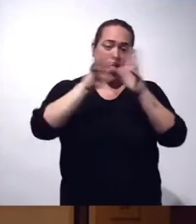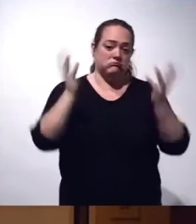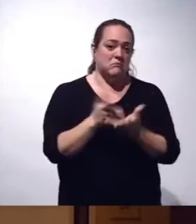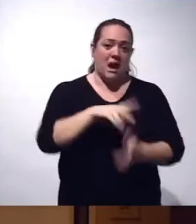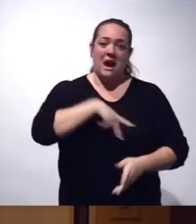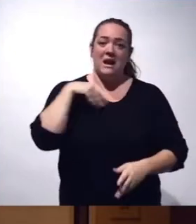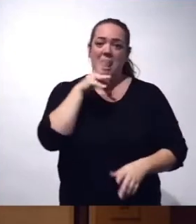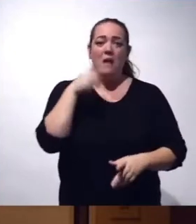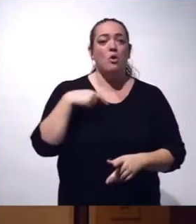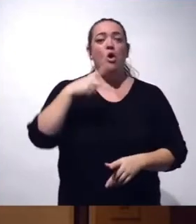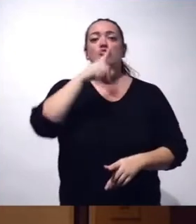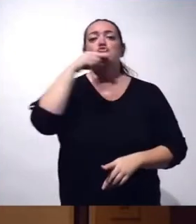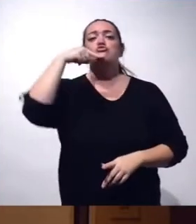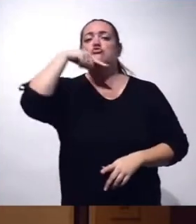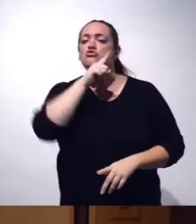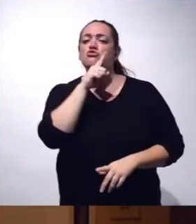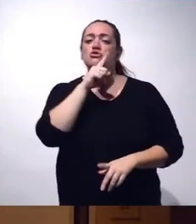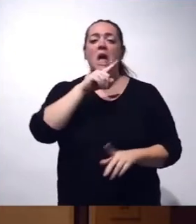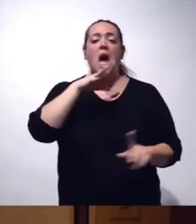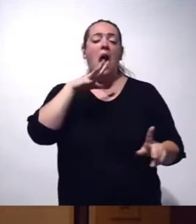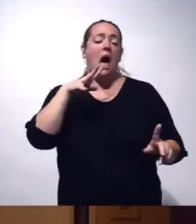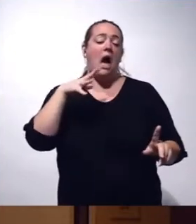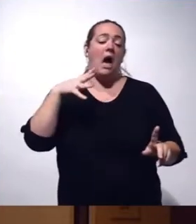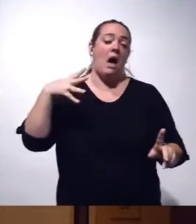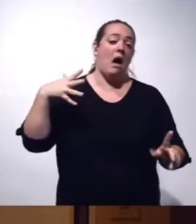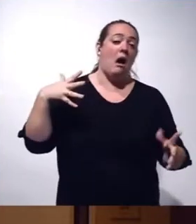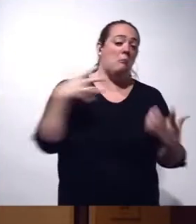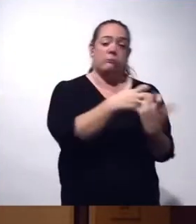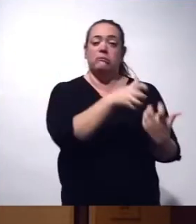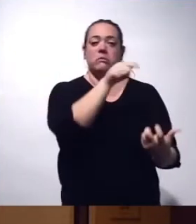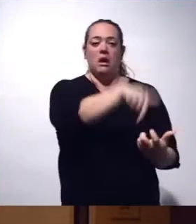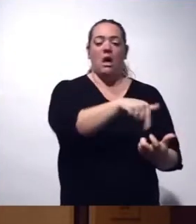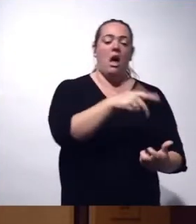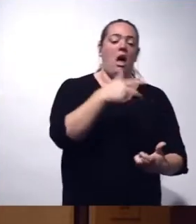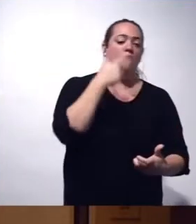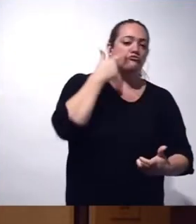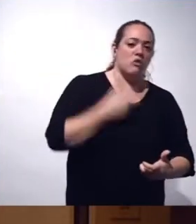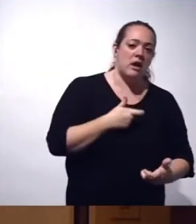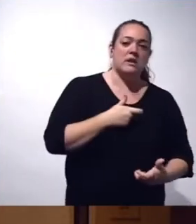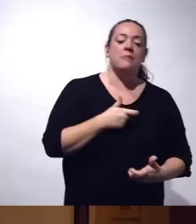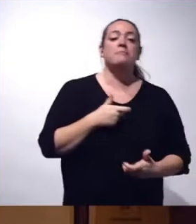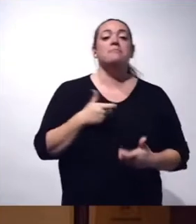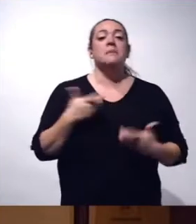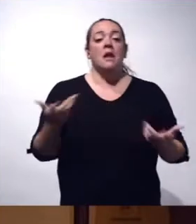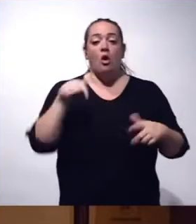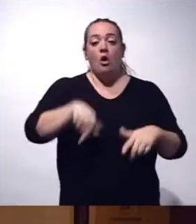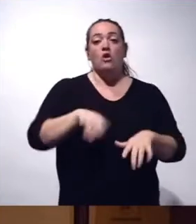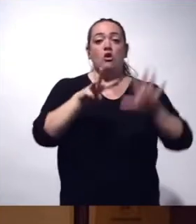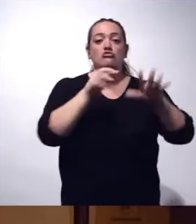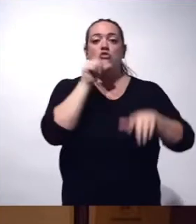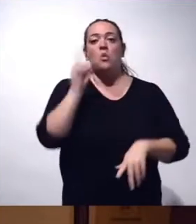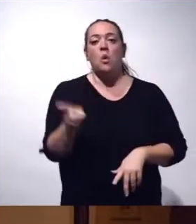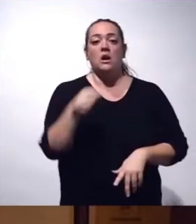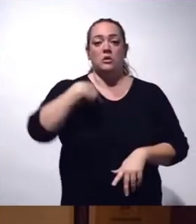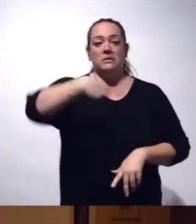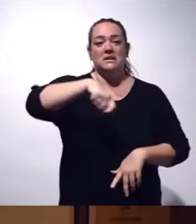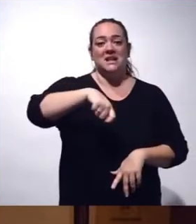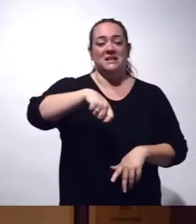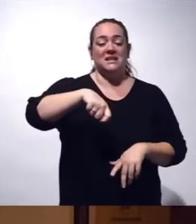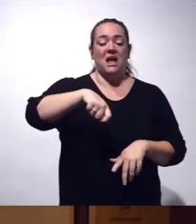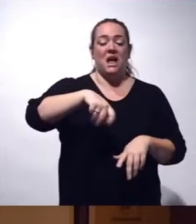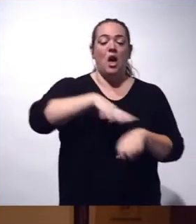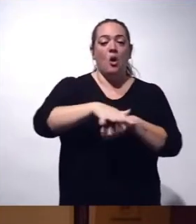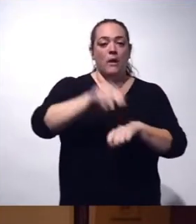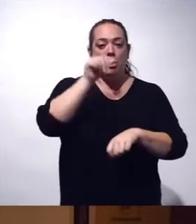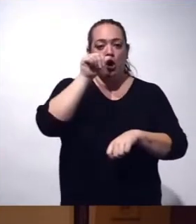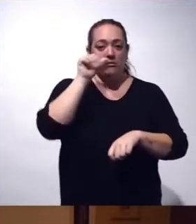con el ataque de Rusia a Ucrania así lo exigía. Decir que esta mañana, sobre las 8 y cuarto de la mañana, recibí la llamada del presidente del gobierno de